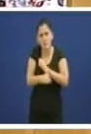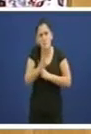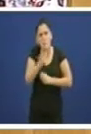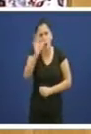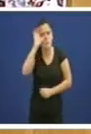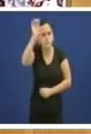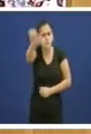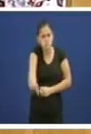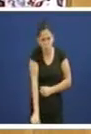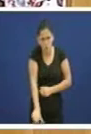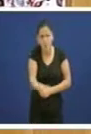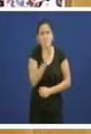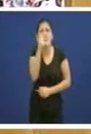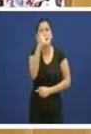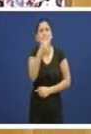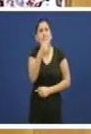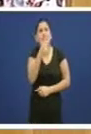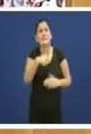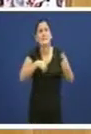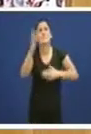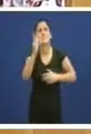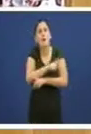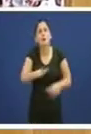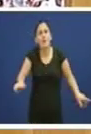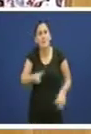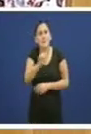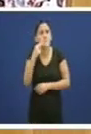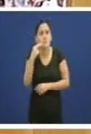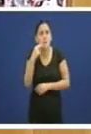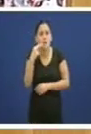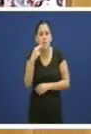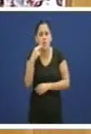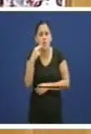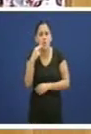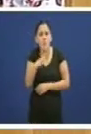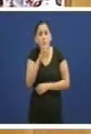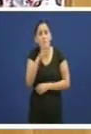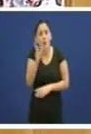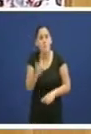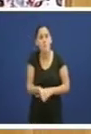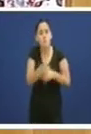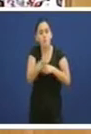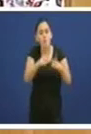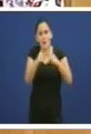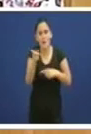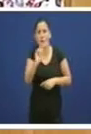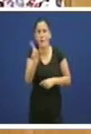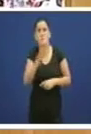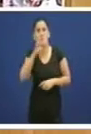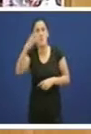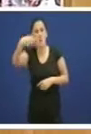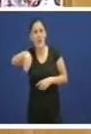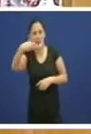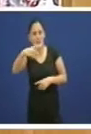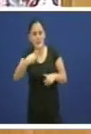personas que teñen medo que teñen medo non porque o Benega os alarme sino porque o presidente da xunta os alarma